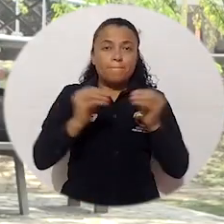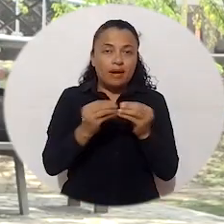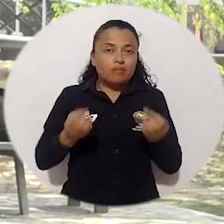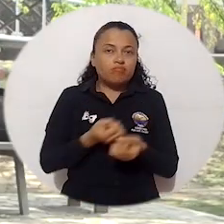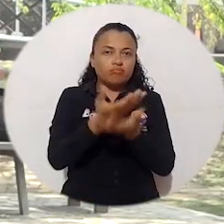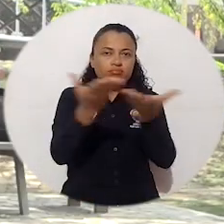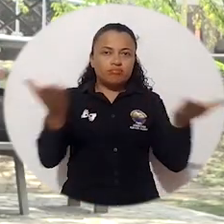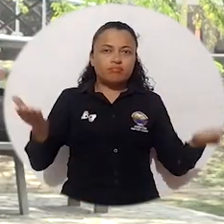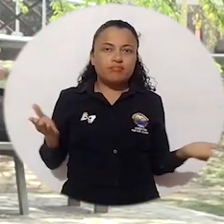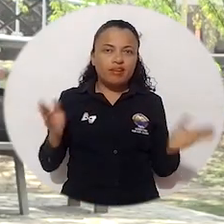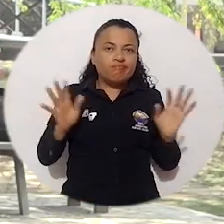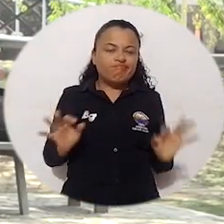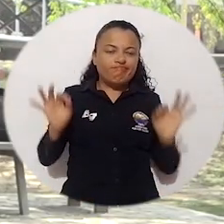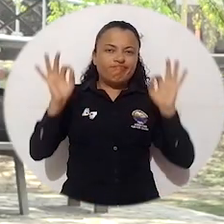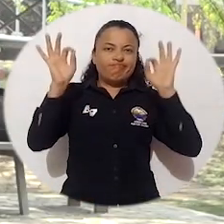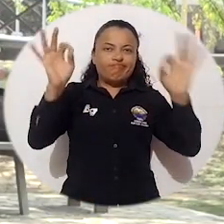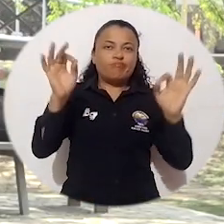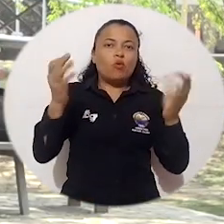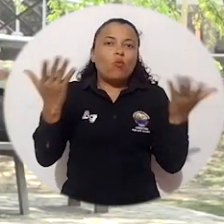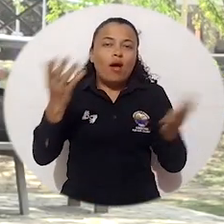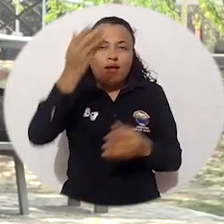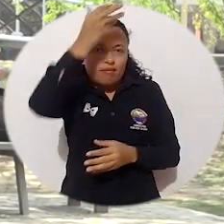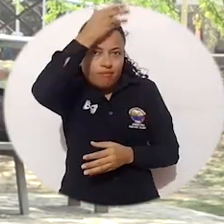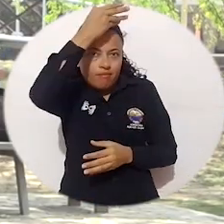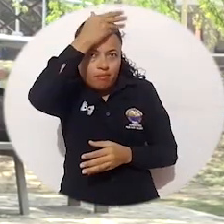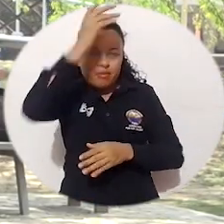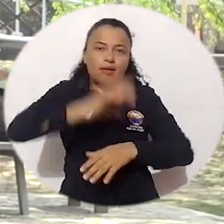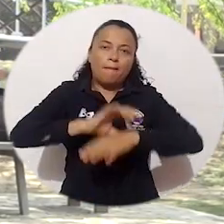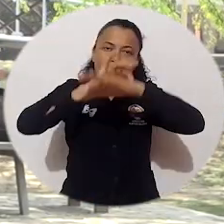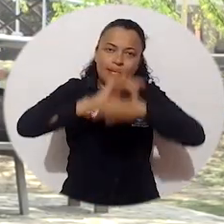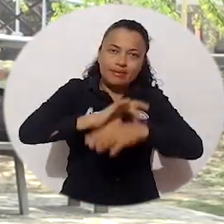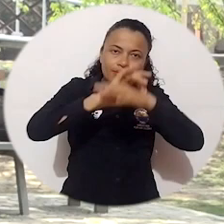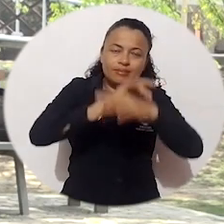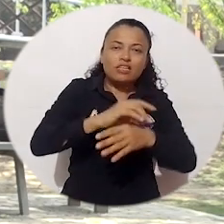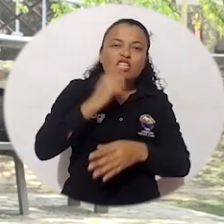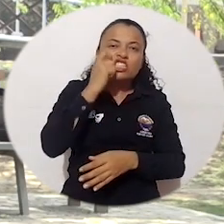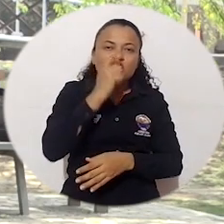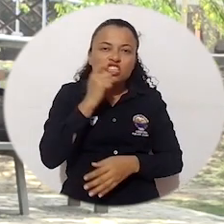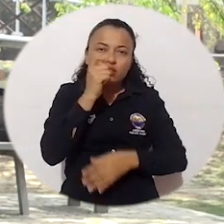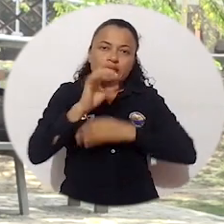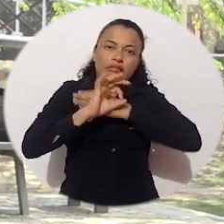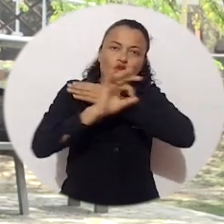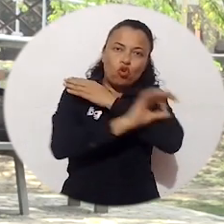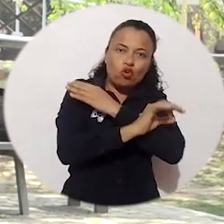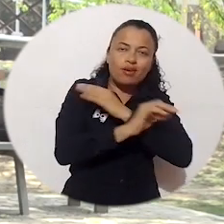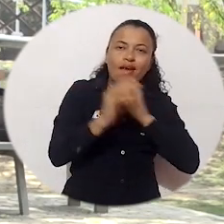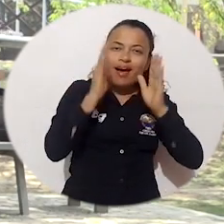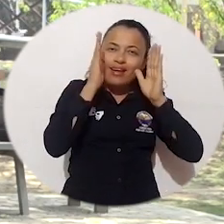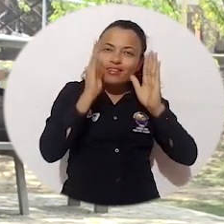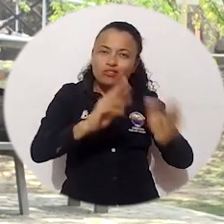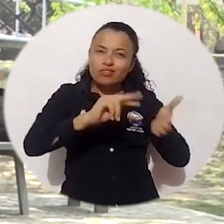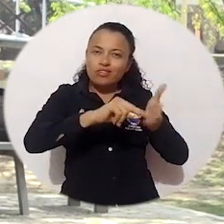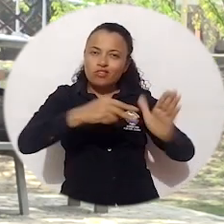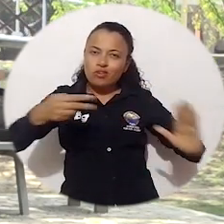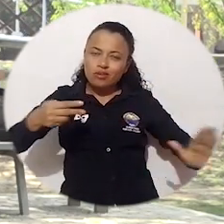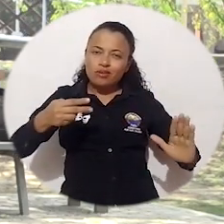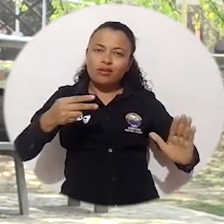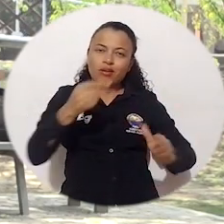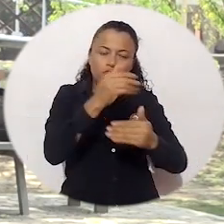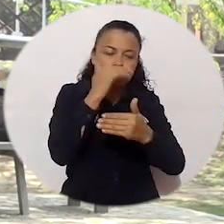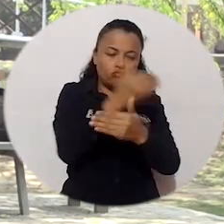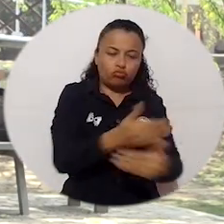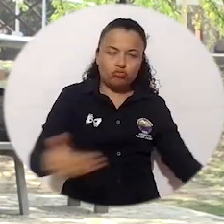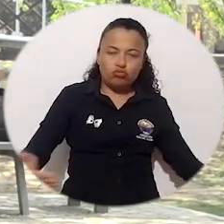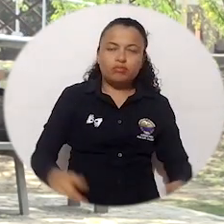Tenemos para ofrecerte programas de alta calidad como enfermería, medicina, odontología, psicología y la